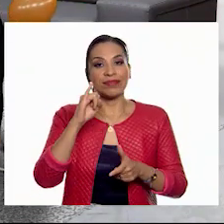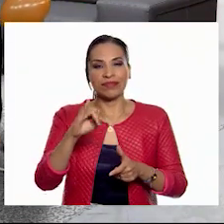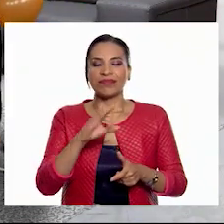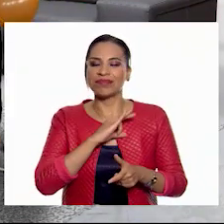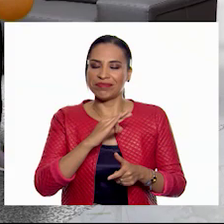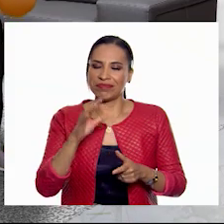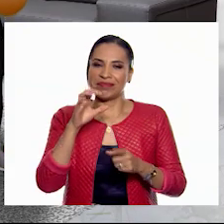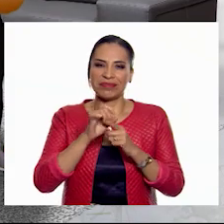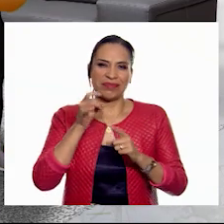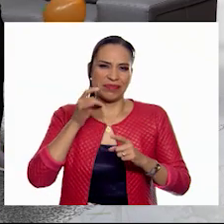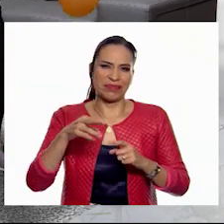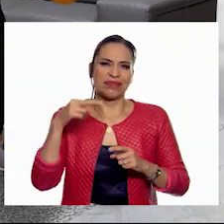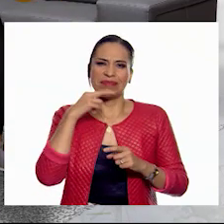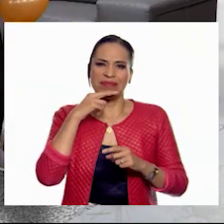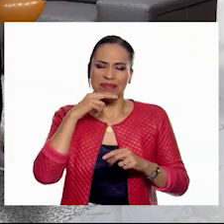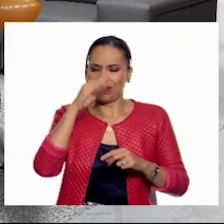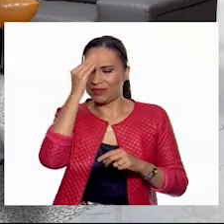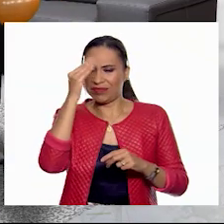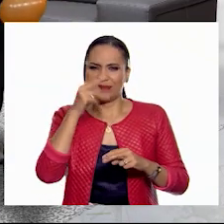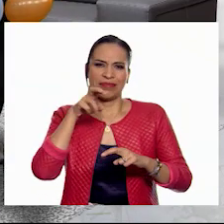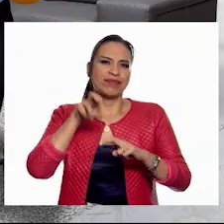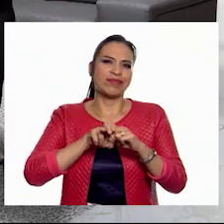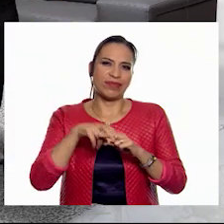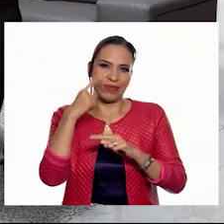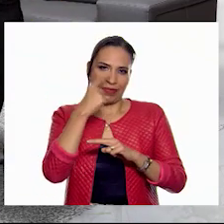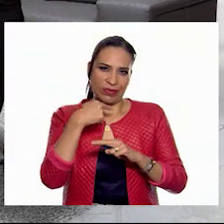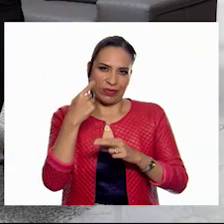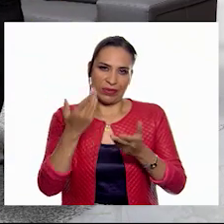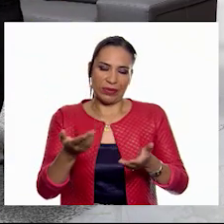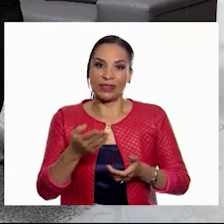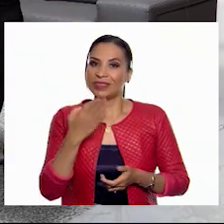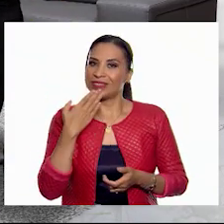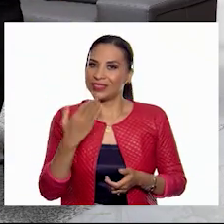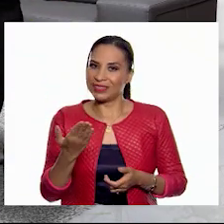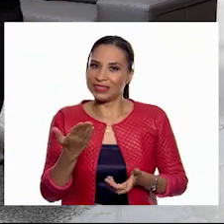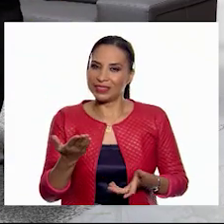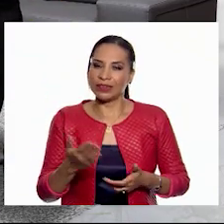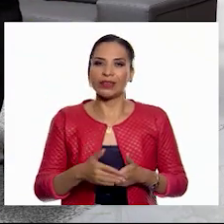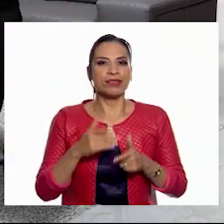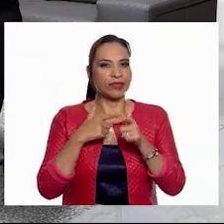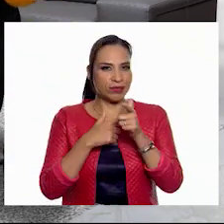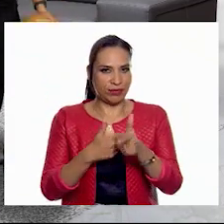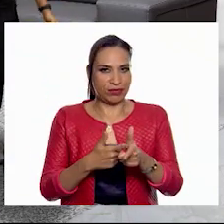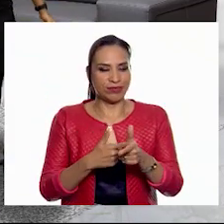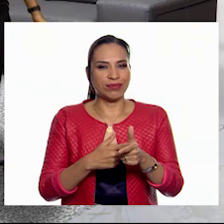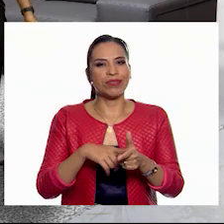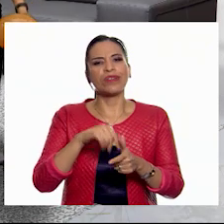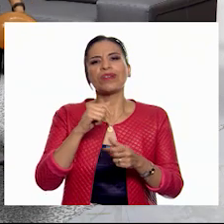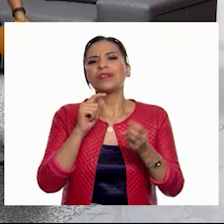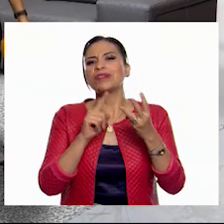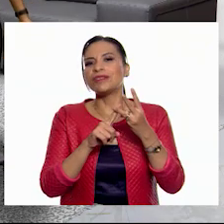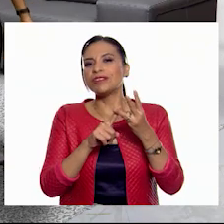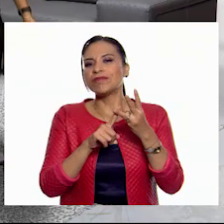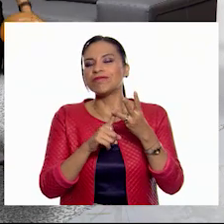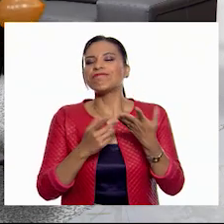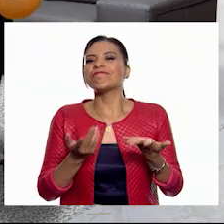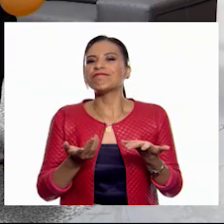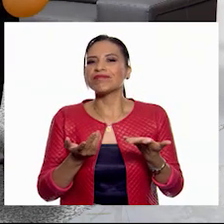vamos a lograr vencer pronto al terrible sedentarius. ¡Genial! Continuemos. Reto número tres.